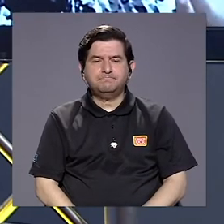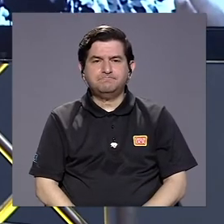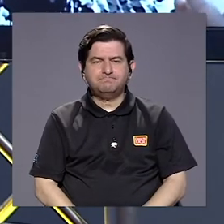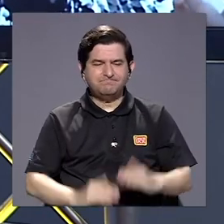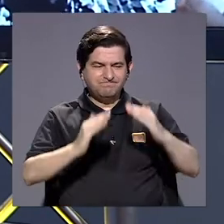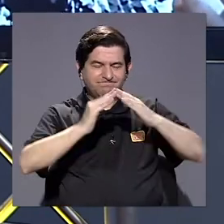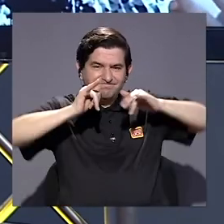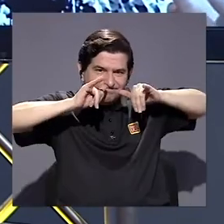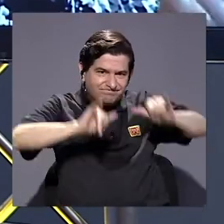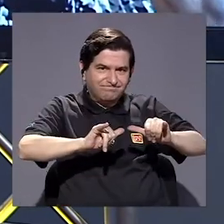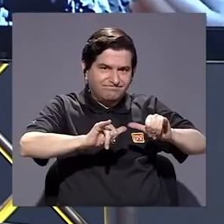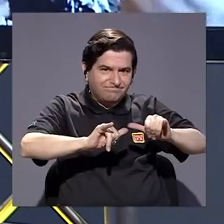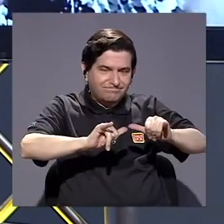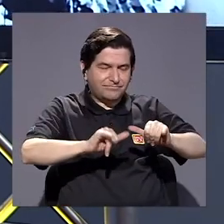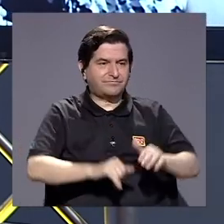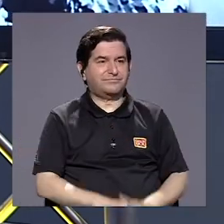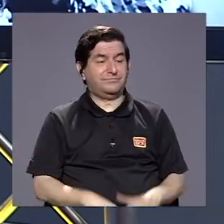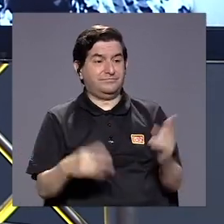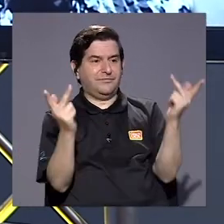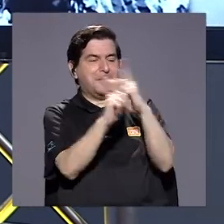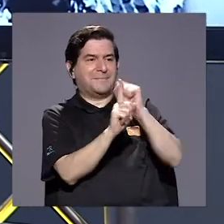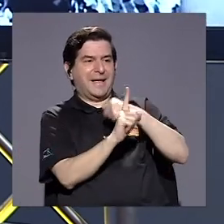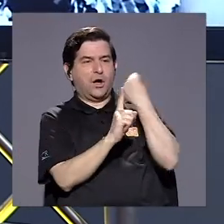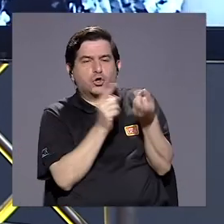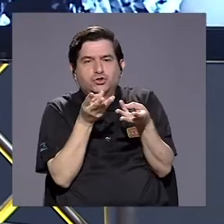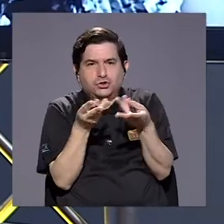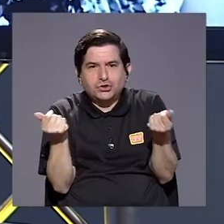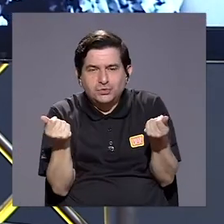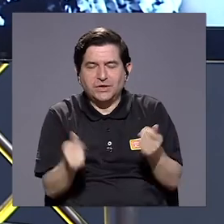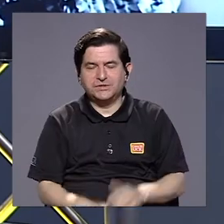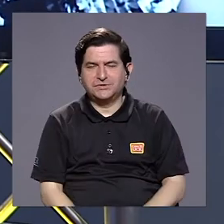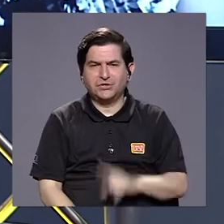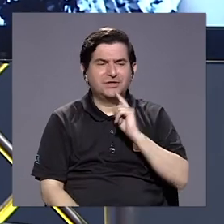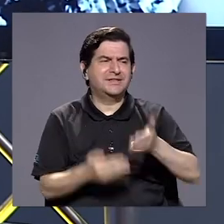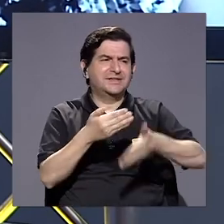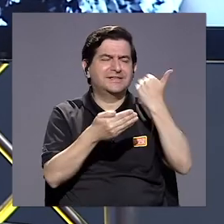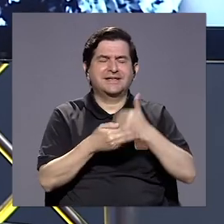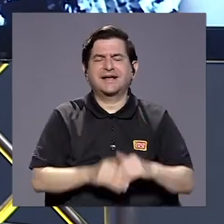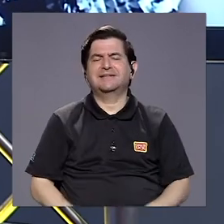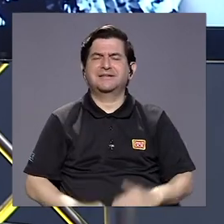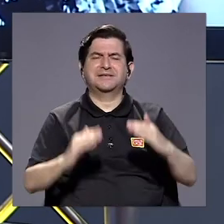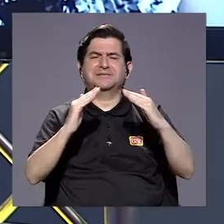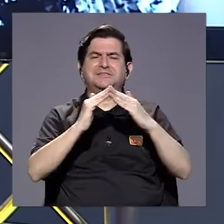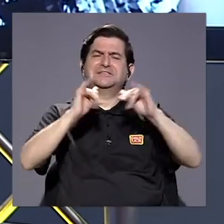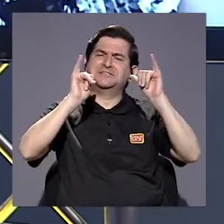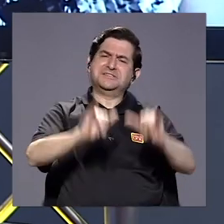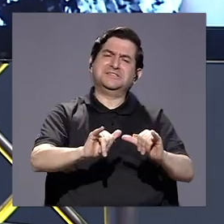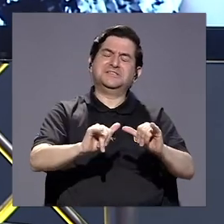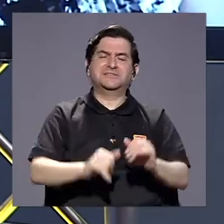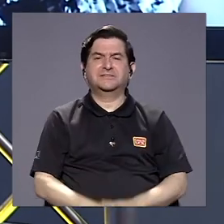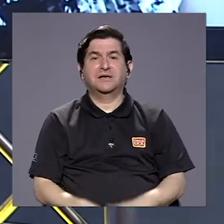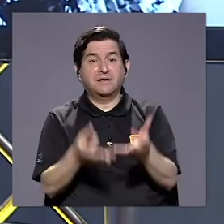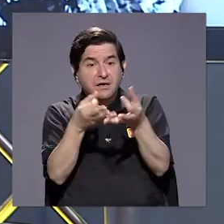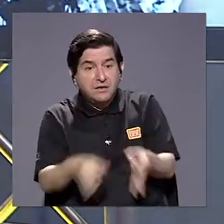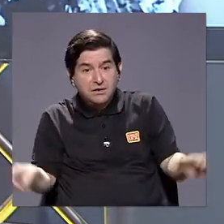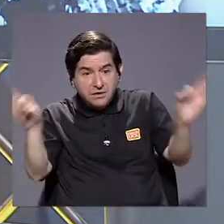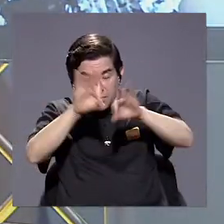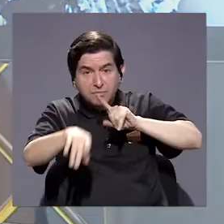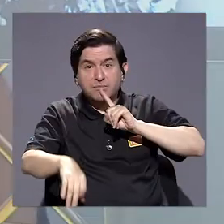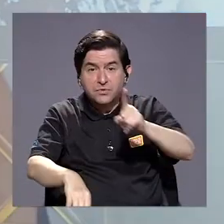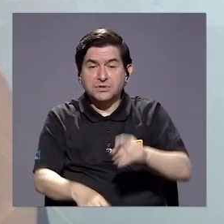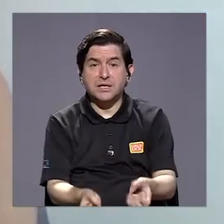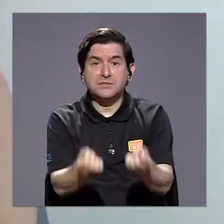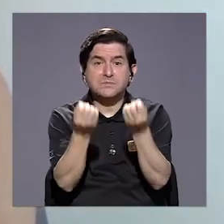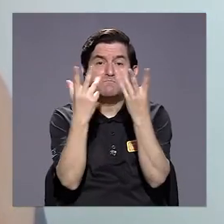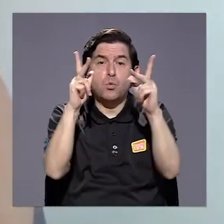confinamiento empeora las condiciones, ¿verdad? Acá hemos estado diciendo quédate en casa y es importante resaltar que